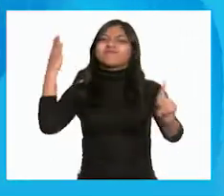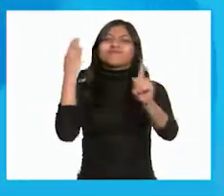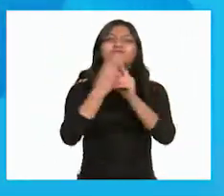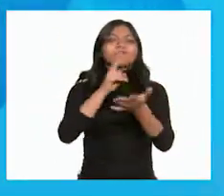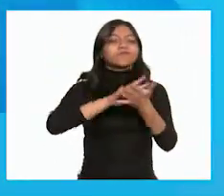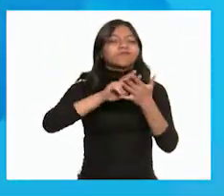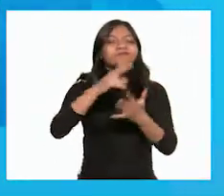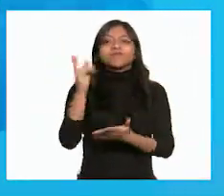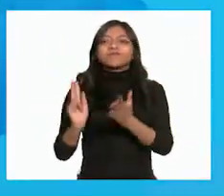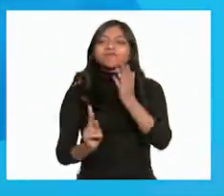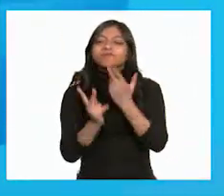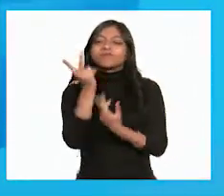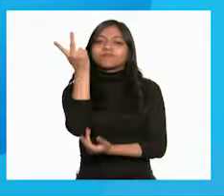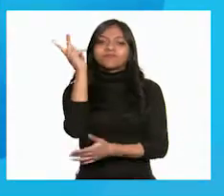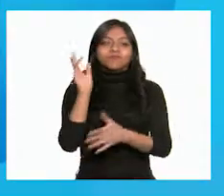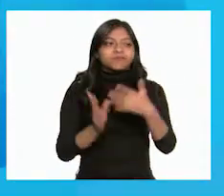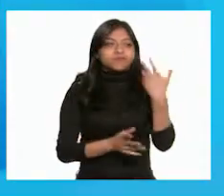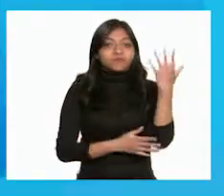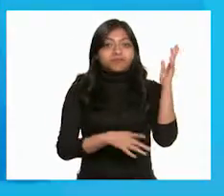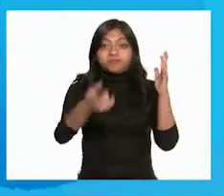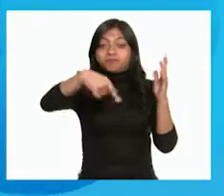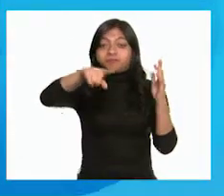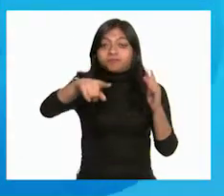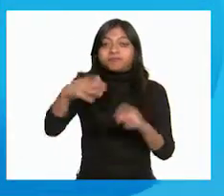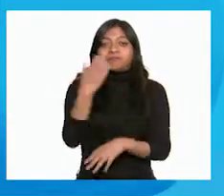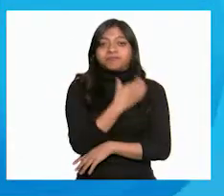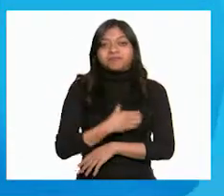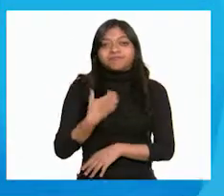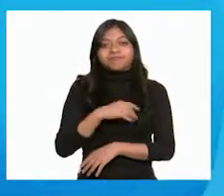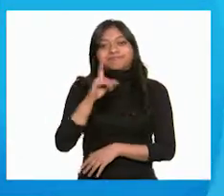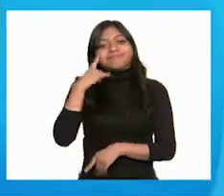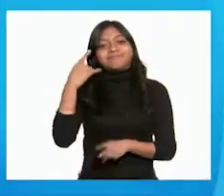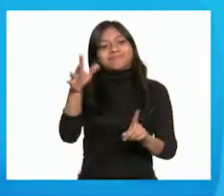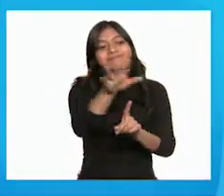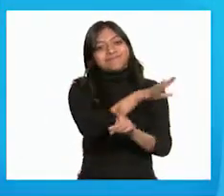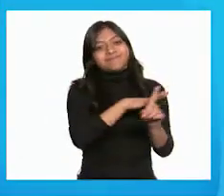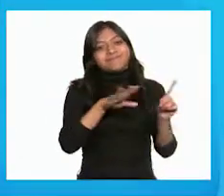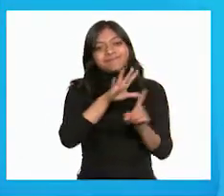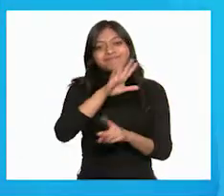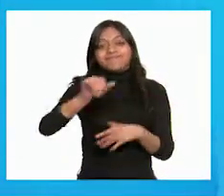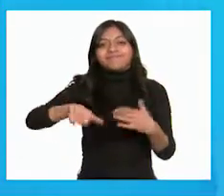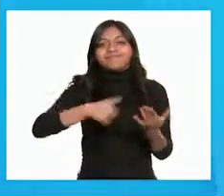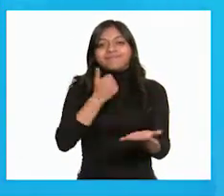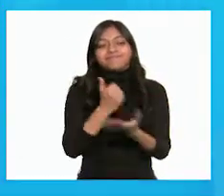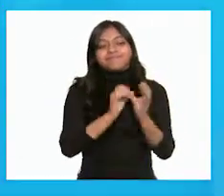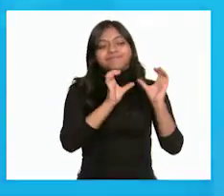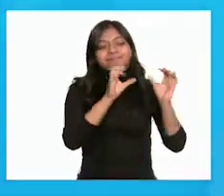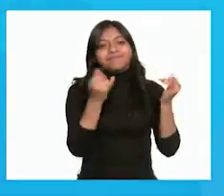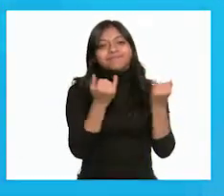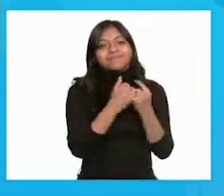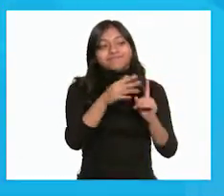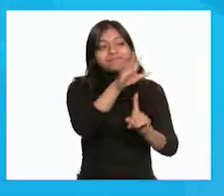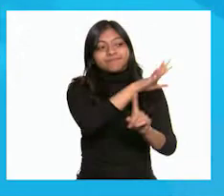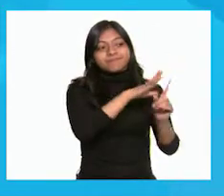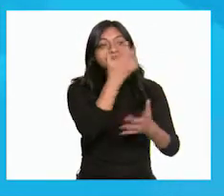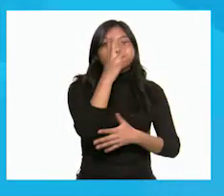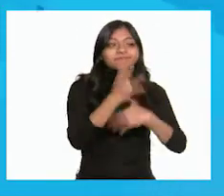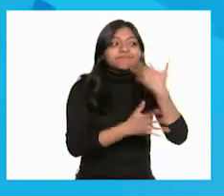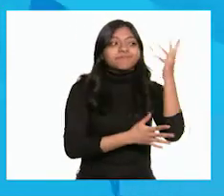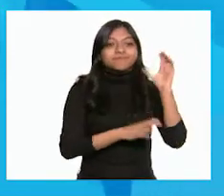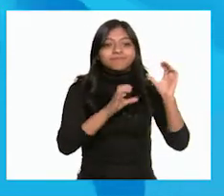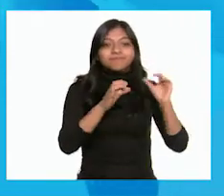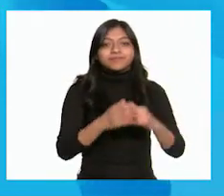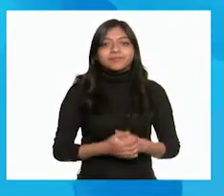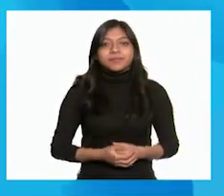¡Te va a encantar! Nos sentimos muy contentos de poder hacer algo por nuestra querida ciudad y por el medio ambiente. Y para